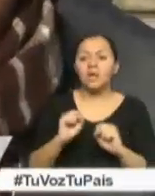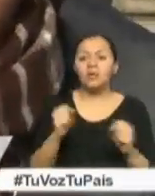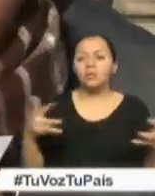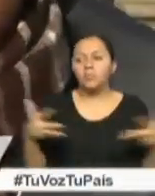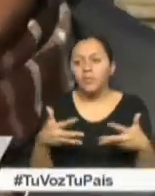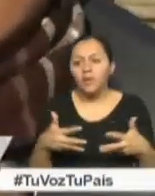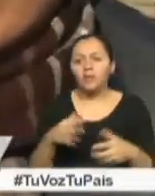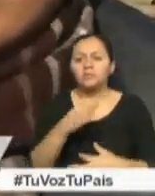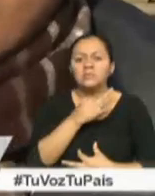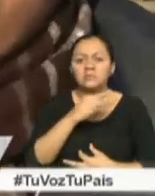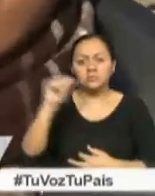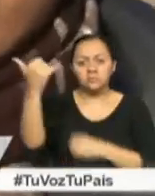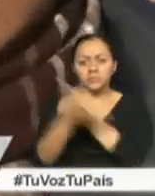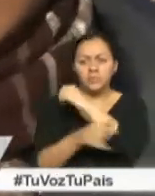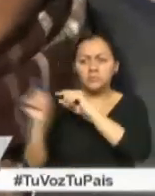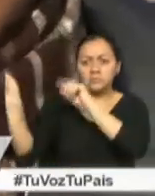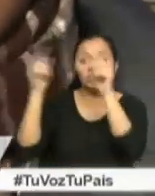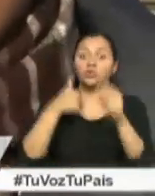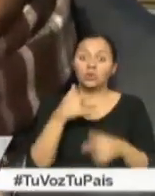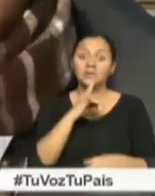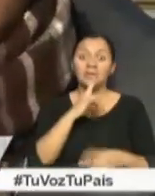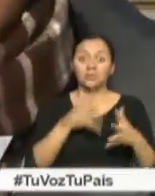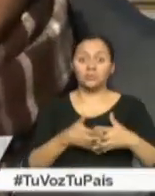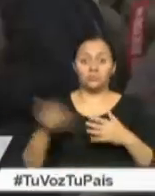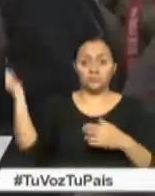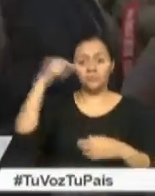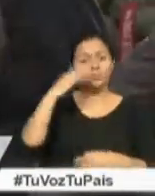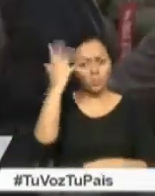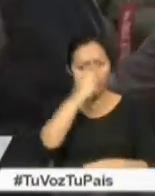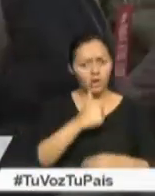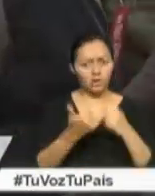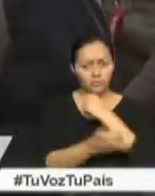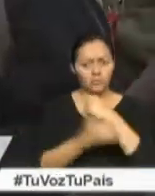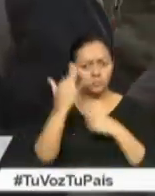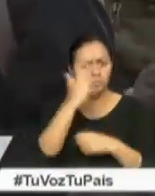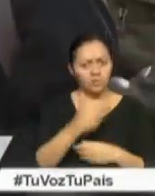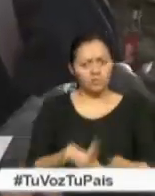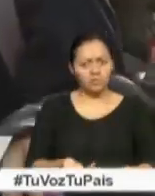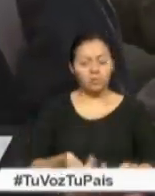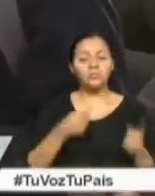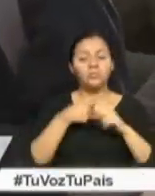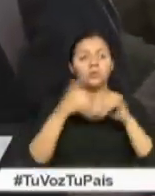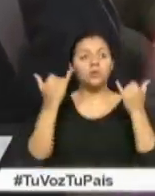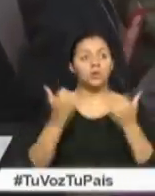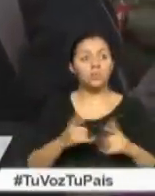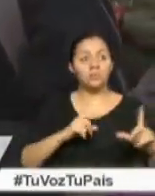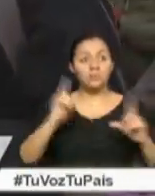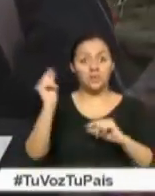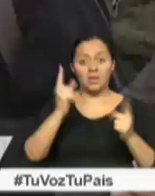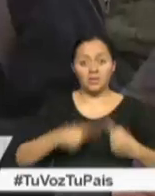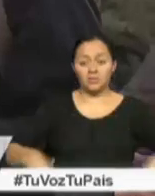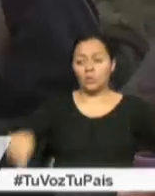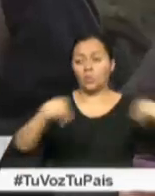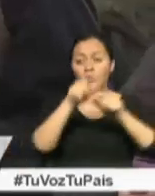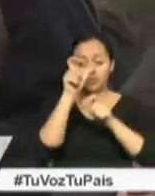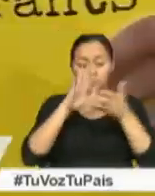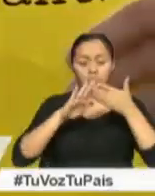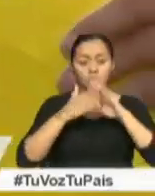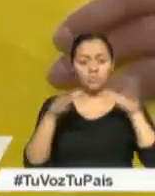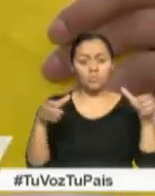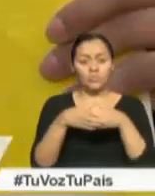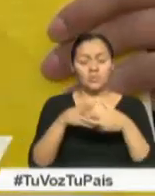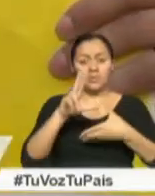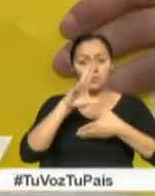nuestros países Y yo sé que Estados Unidos Es un país muy bonito La jornada sin inmigrantes Tiene lugar en momentos En los que la comunidad de